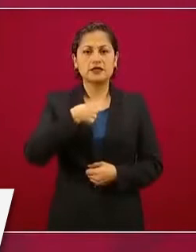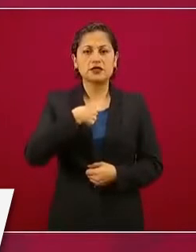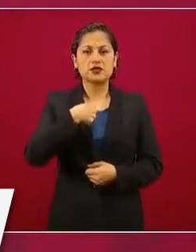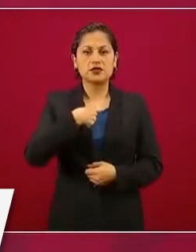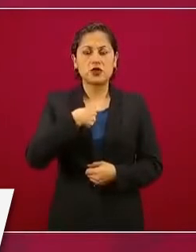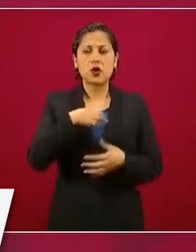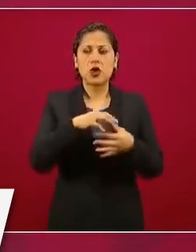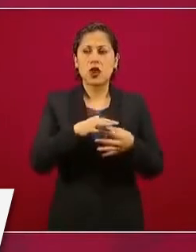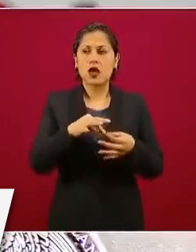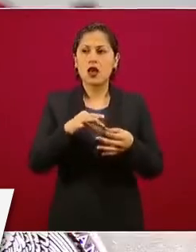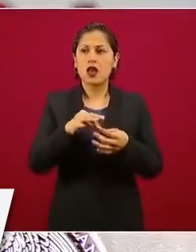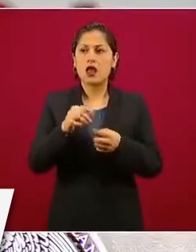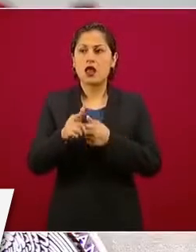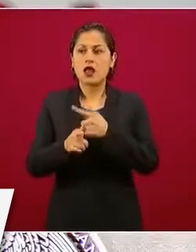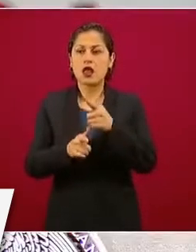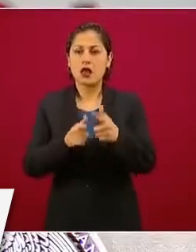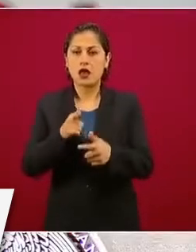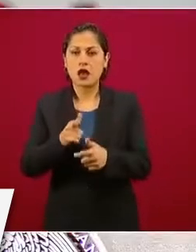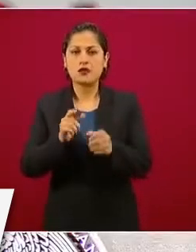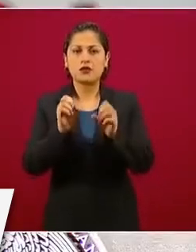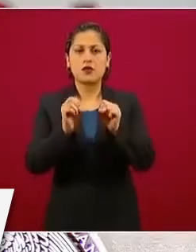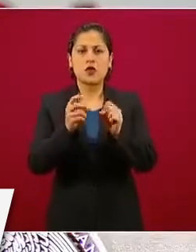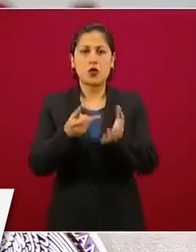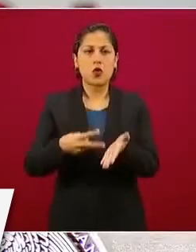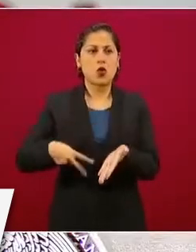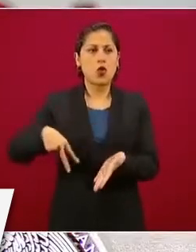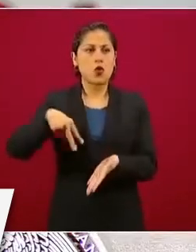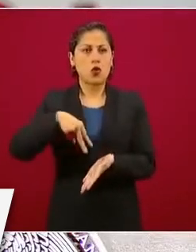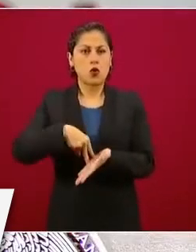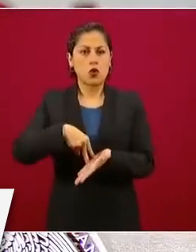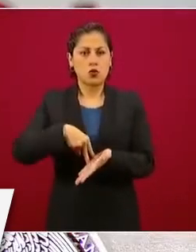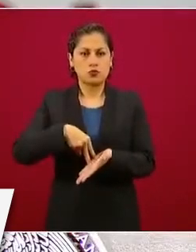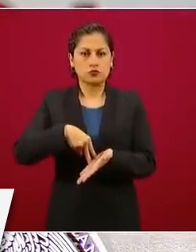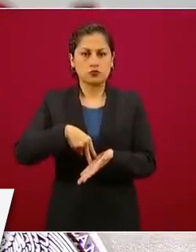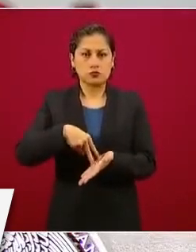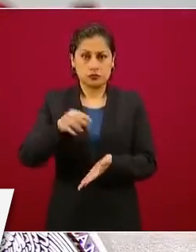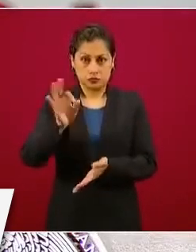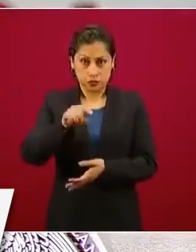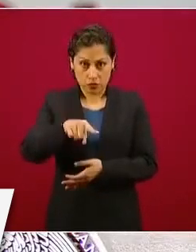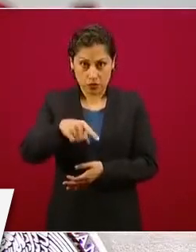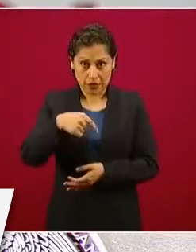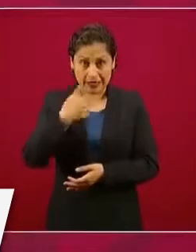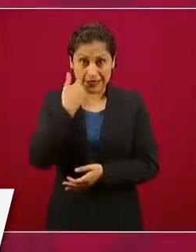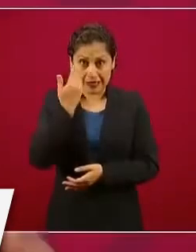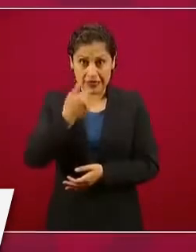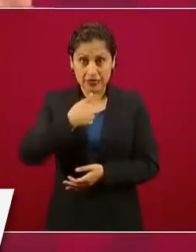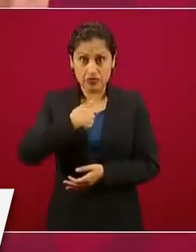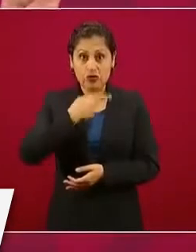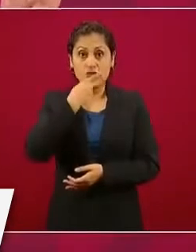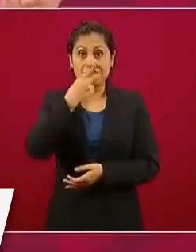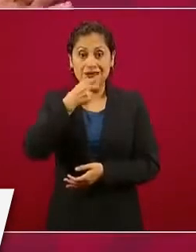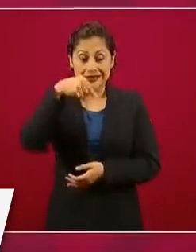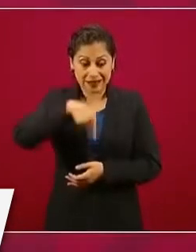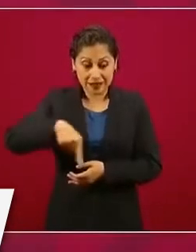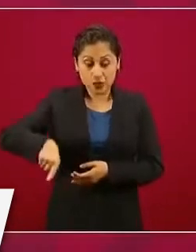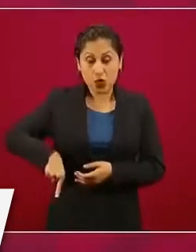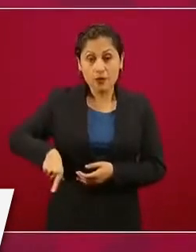un solo pie, acabar con la corrupción. Ese es el plan,